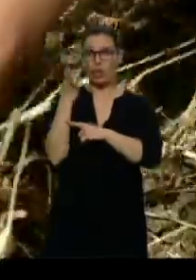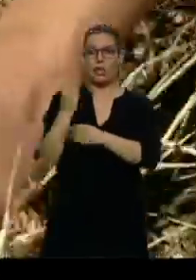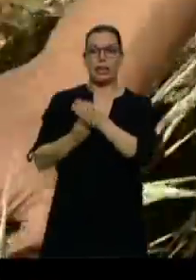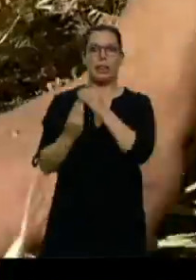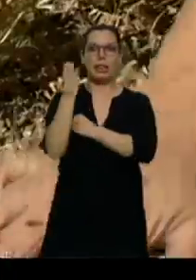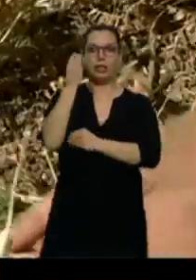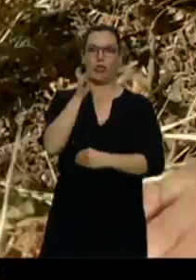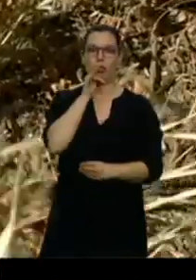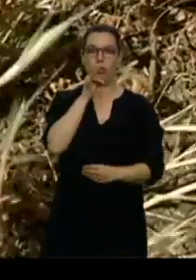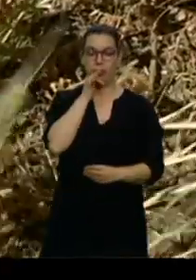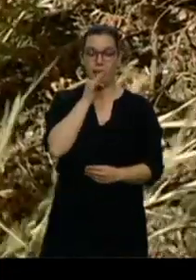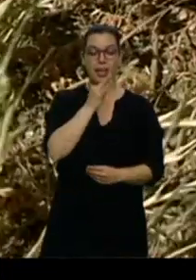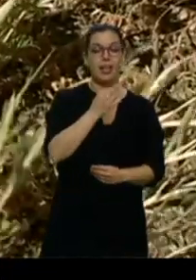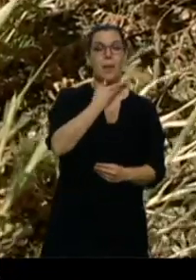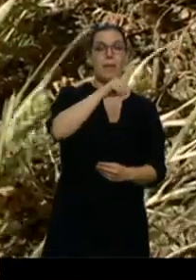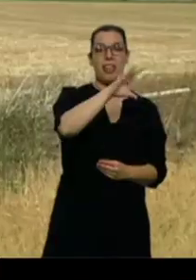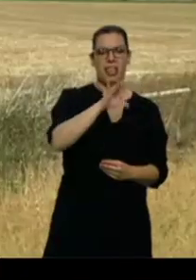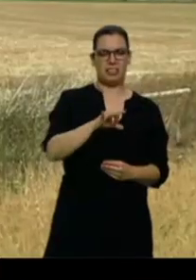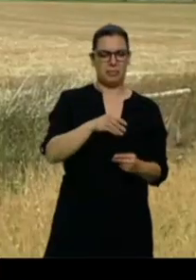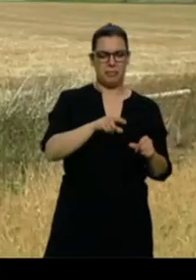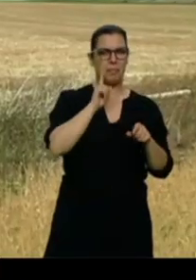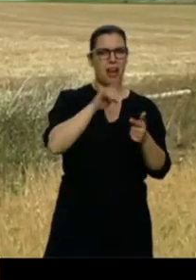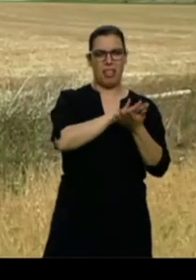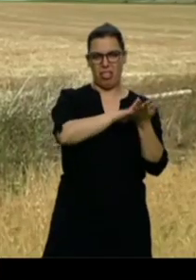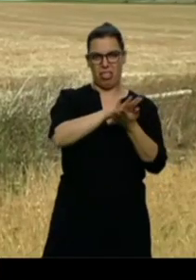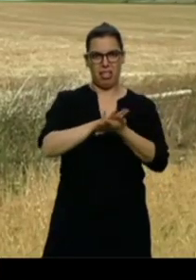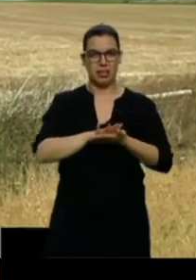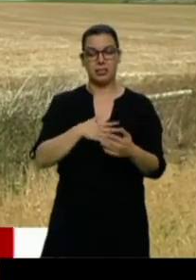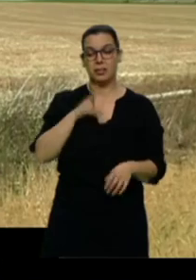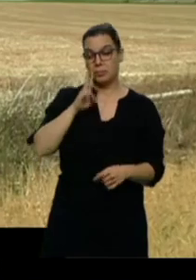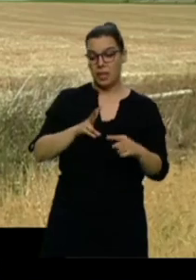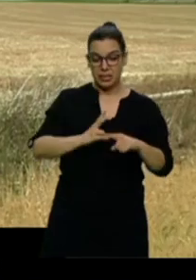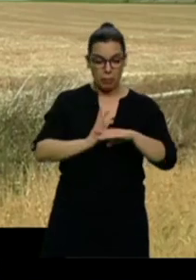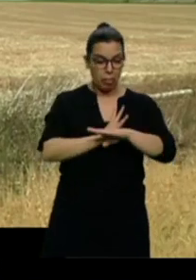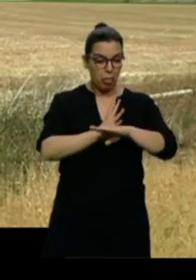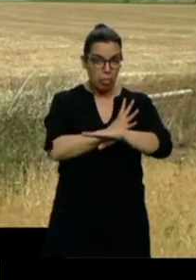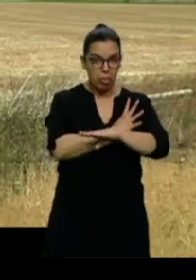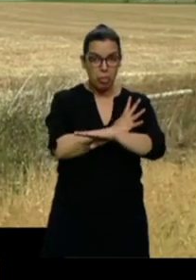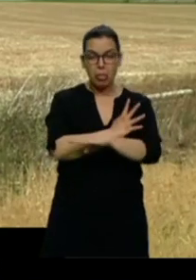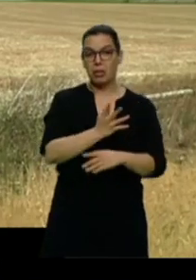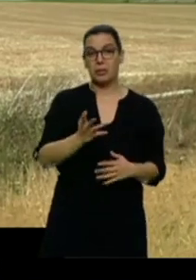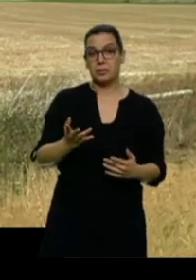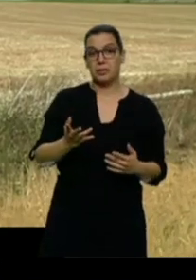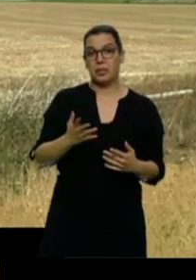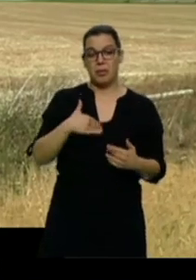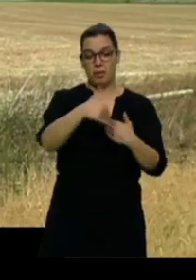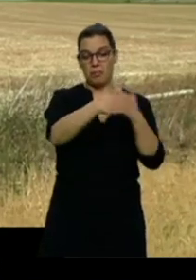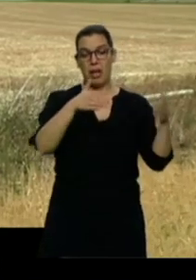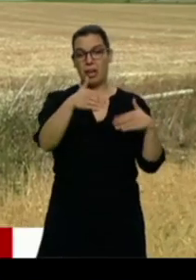parcelas de Bezas parece que hay tabaco molido. Pues aquí tenemos unas Bezas que ya están en segas, han salido 15 paquetes, tenían